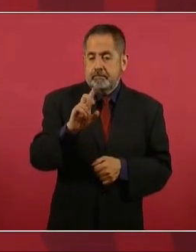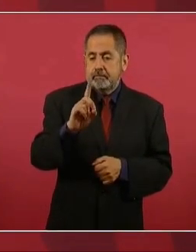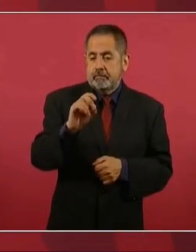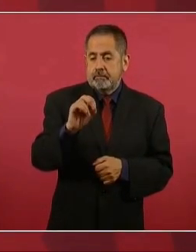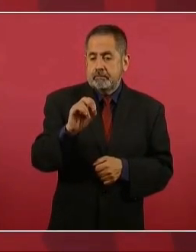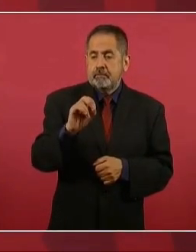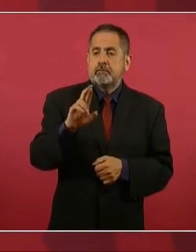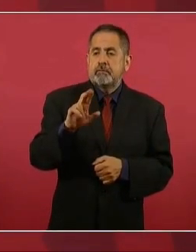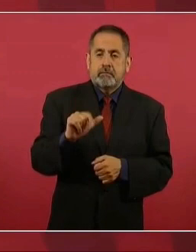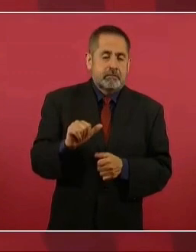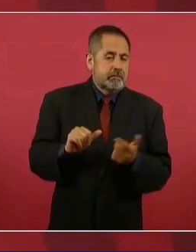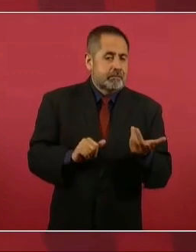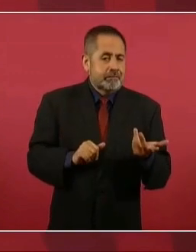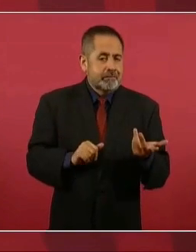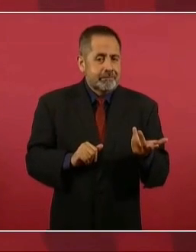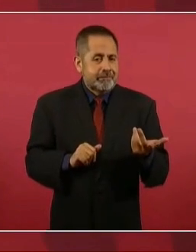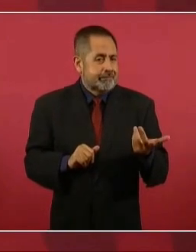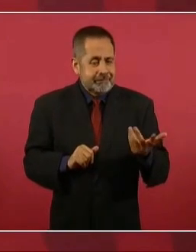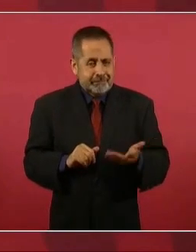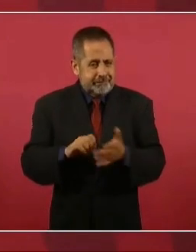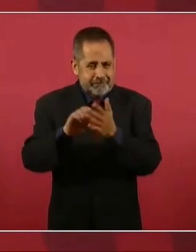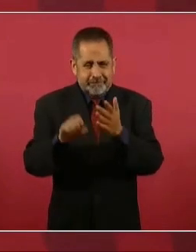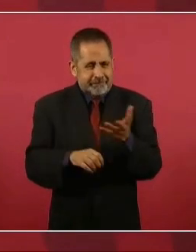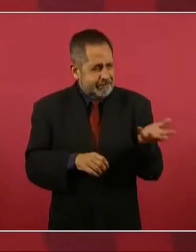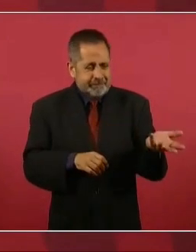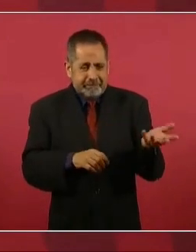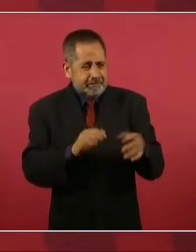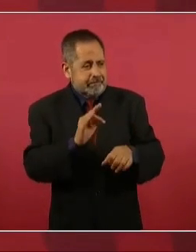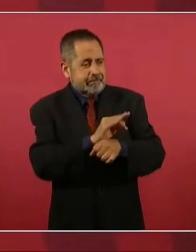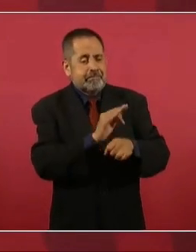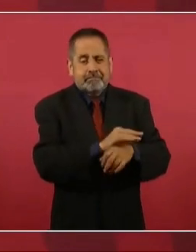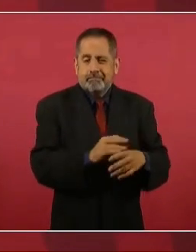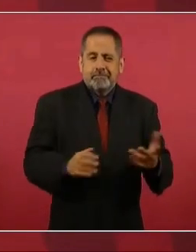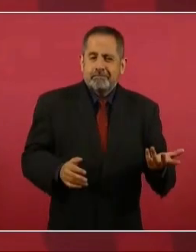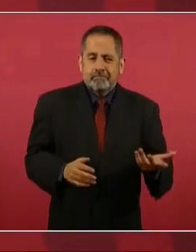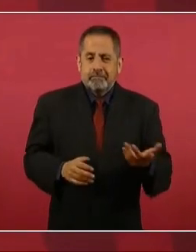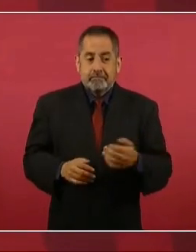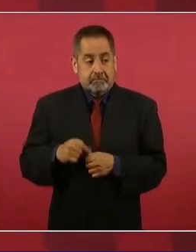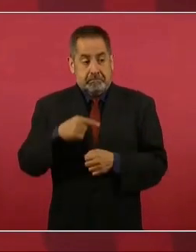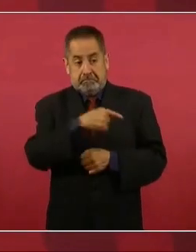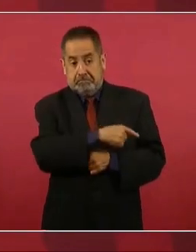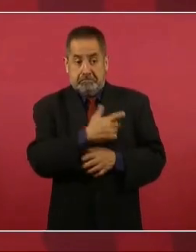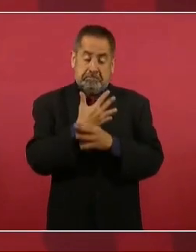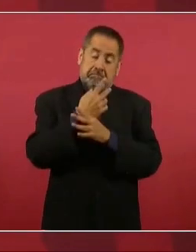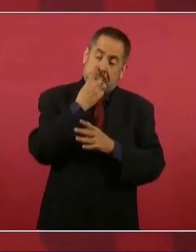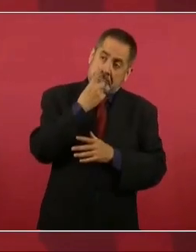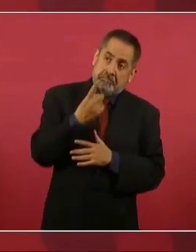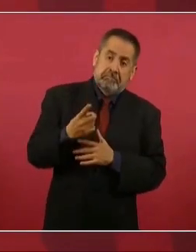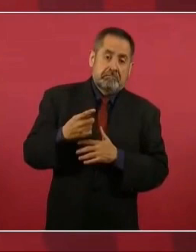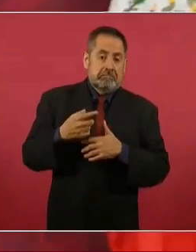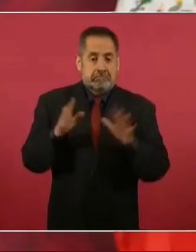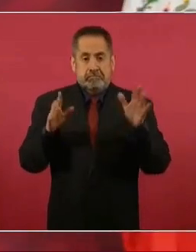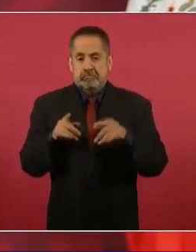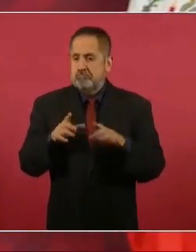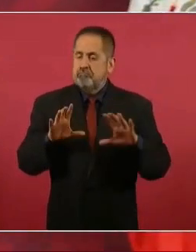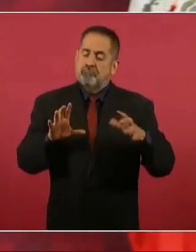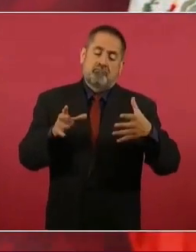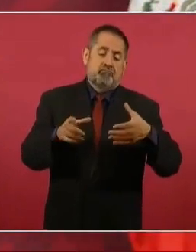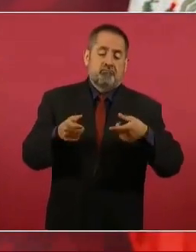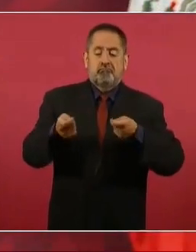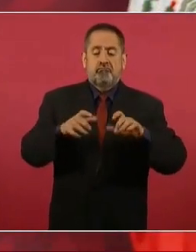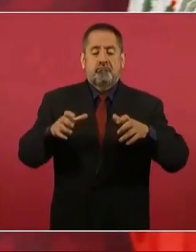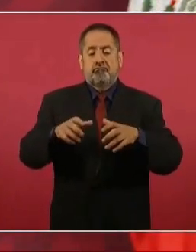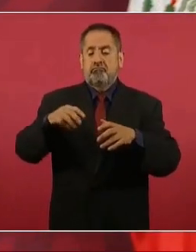son los que sostienen que es monopolio